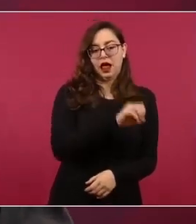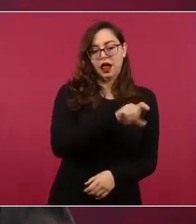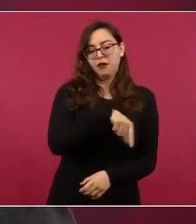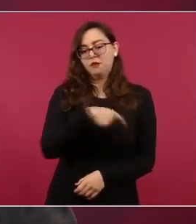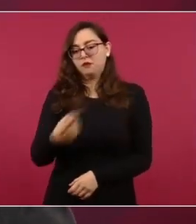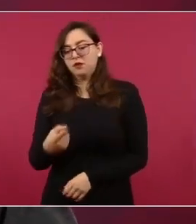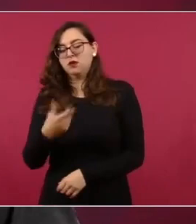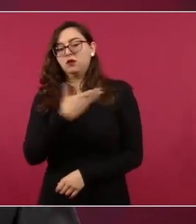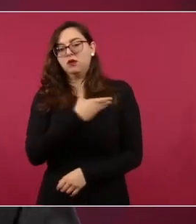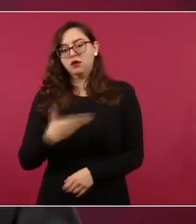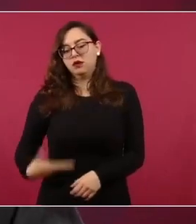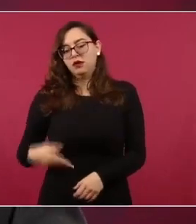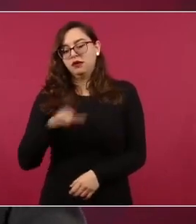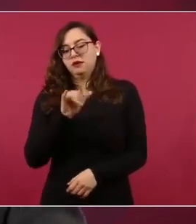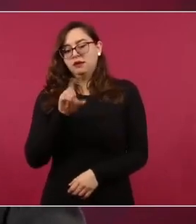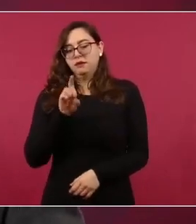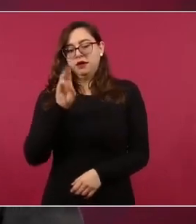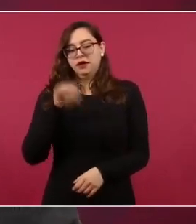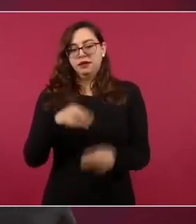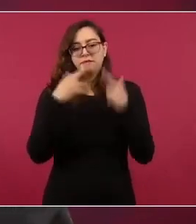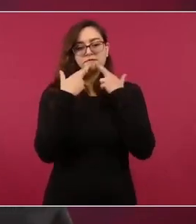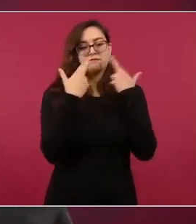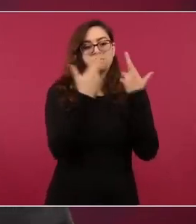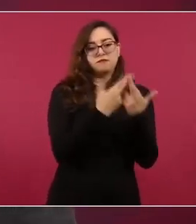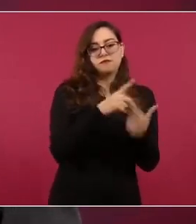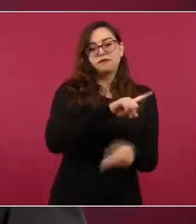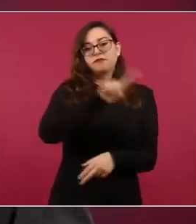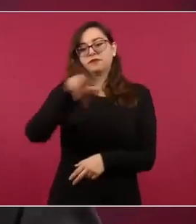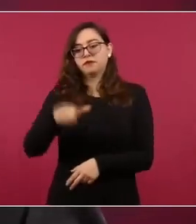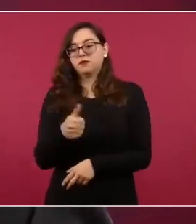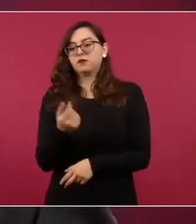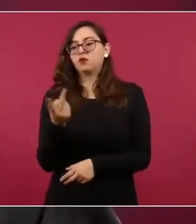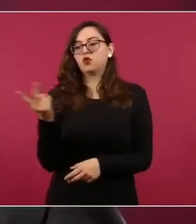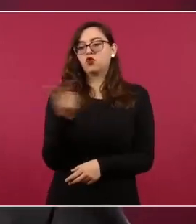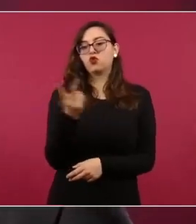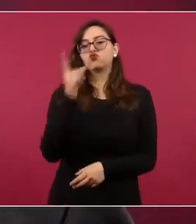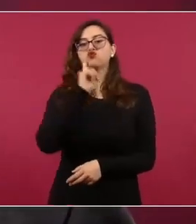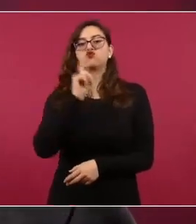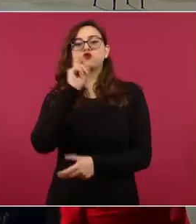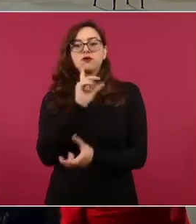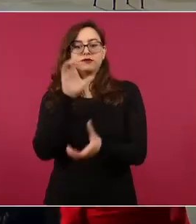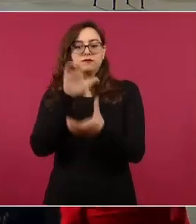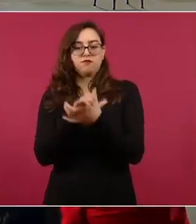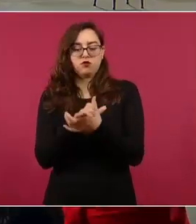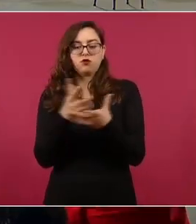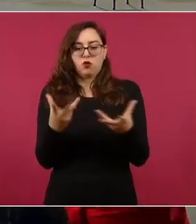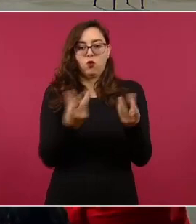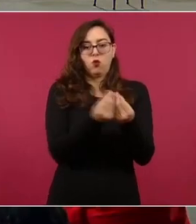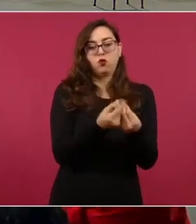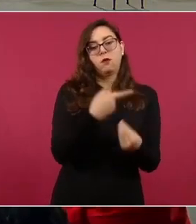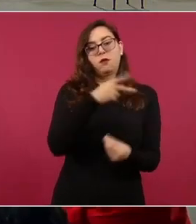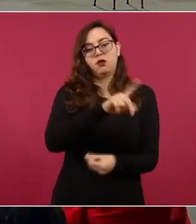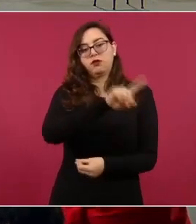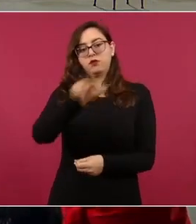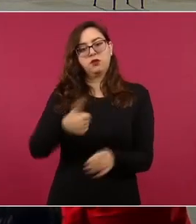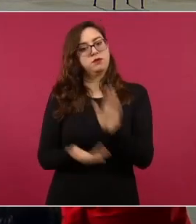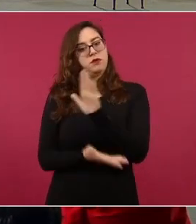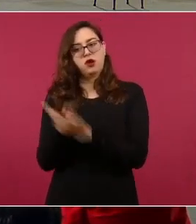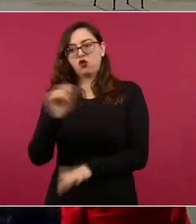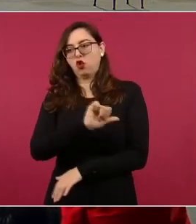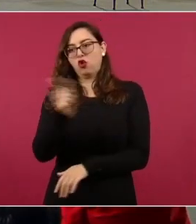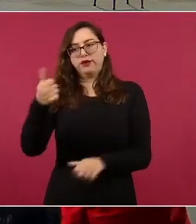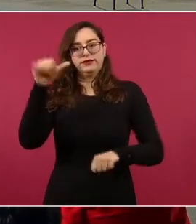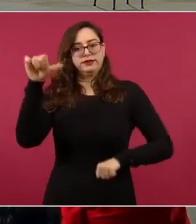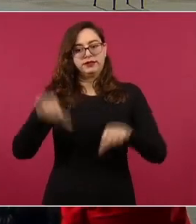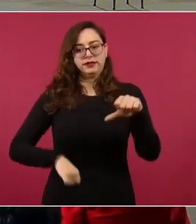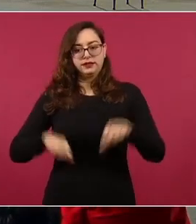ambos presidentes, después se retiran ellas porque tienen su propio programa de actividades y el presidente Biden